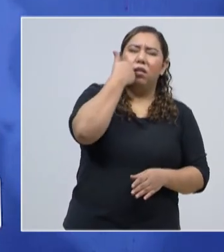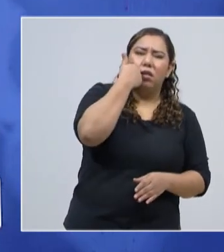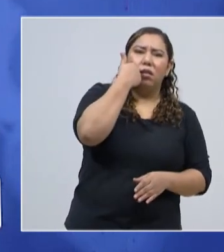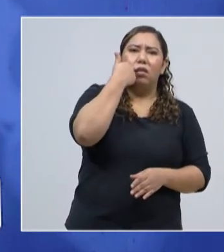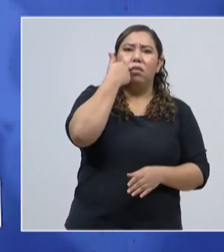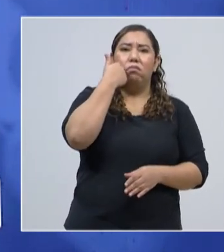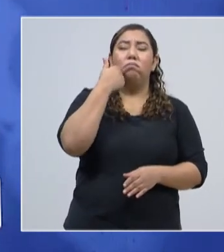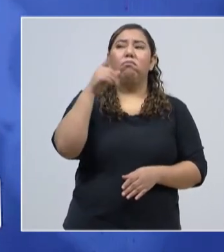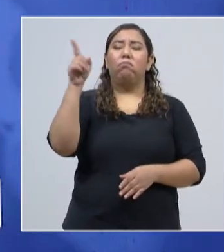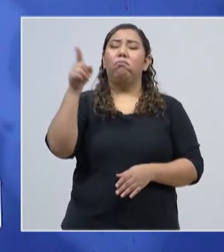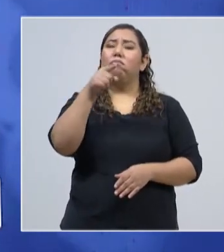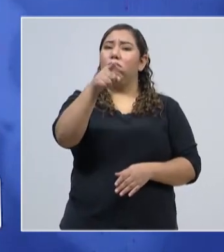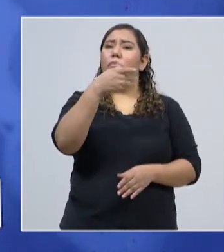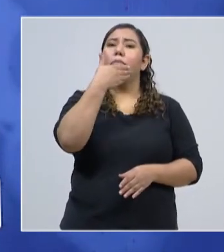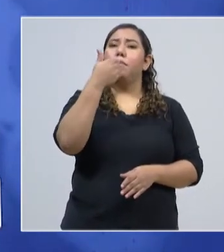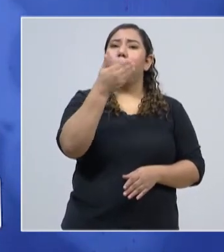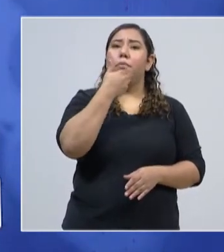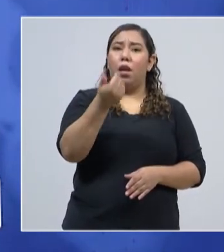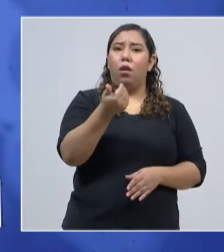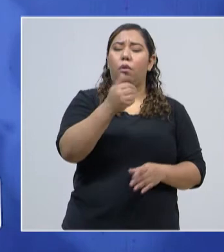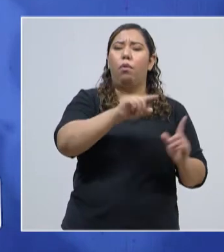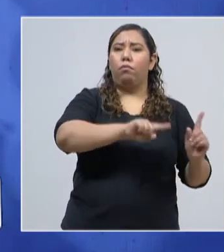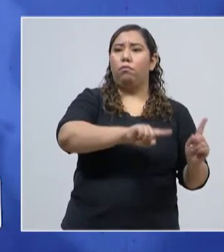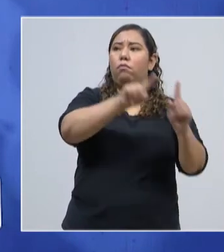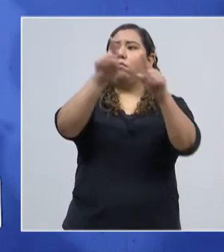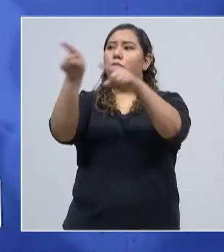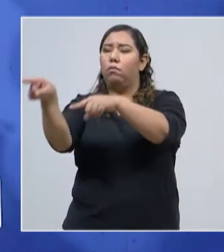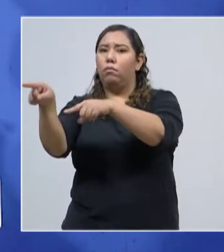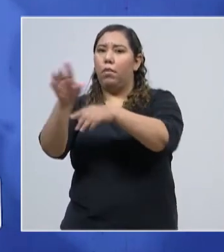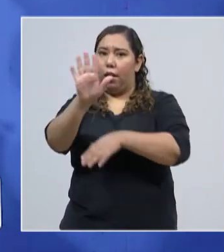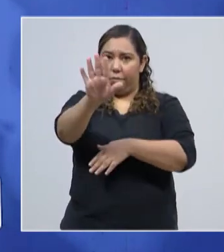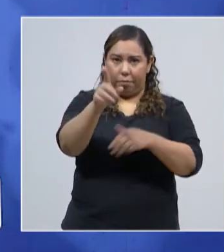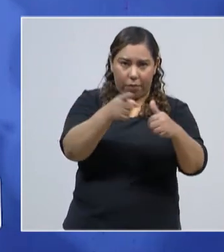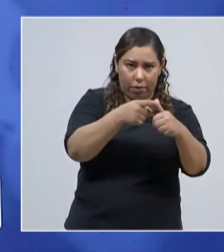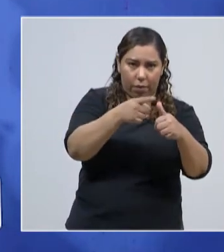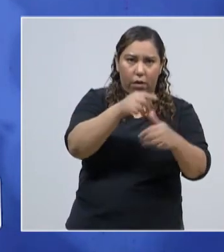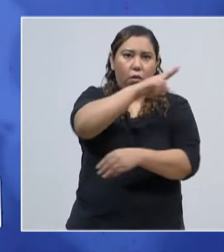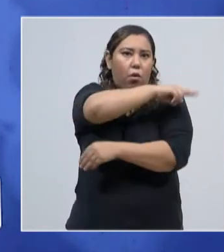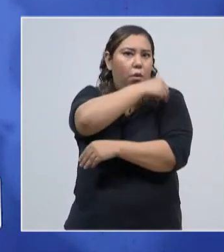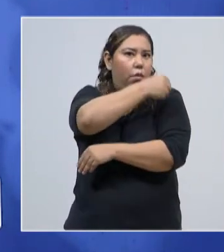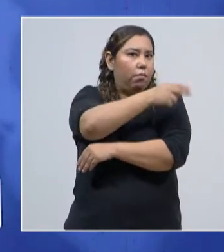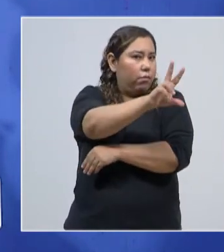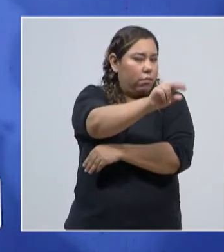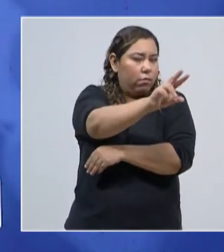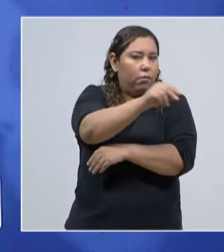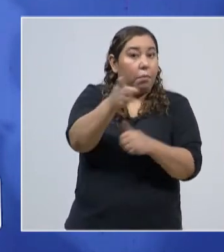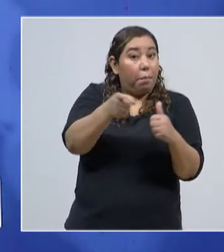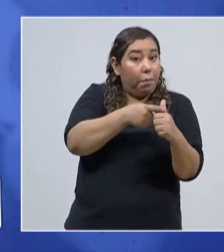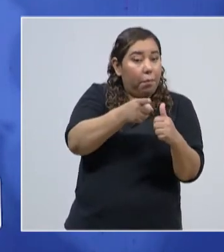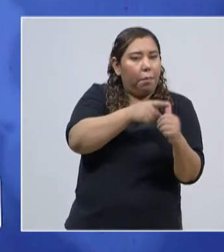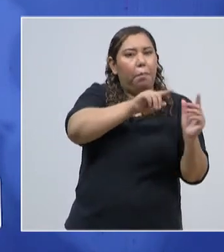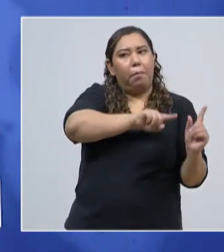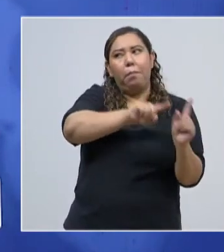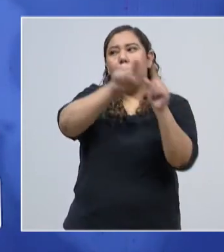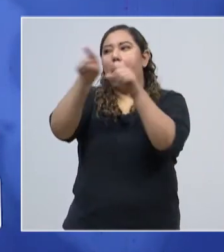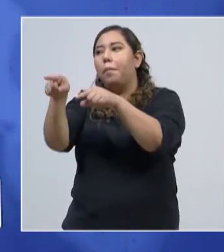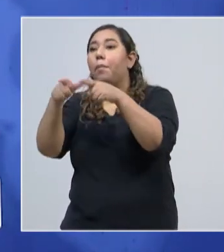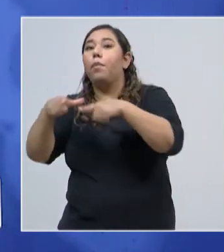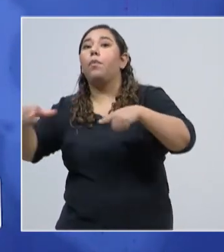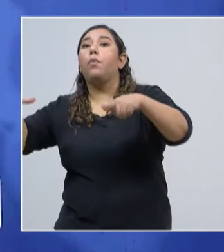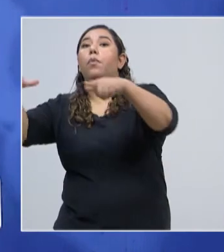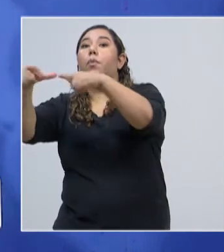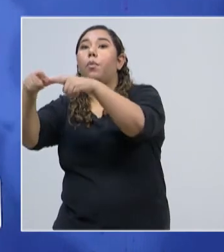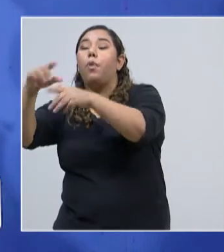acudir, antes de un hospital, puede acudir a uno de los centros de triaje que hay, ya no solo en Teucial y San Pedro Sula, otros